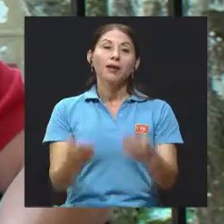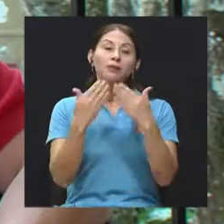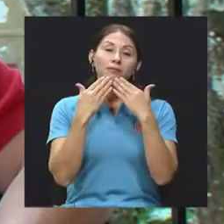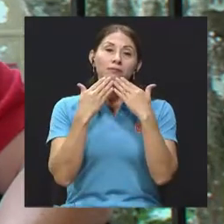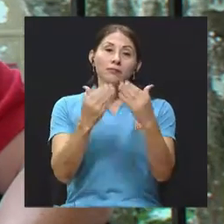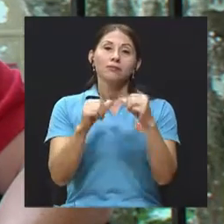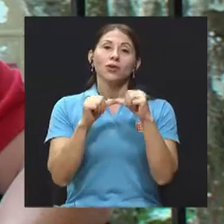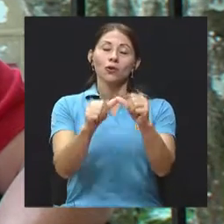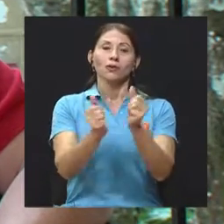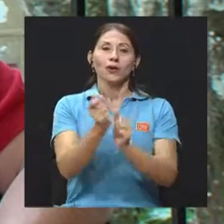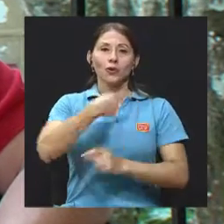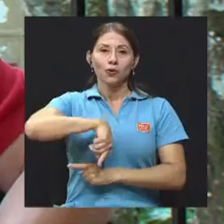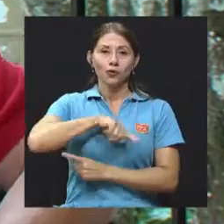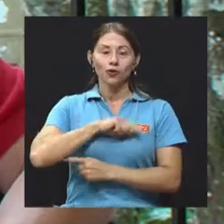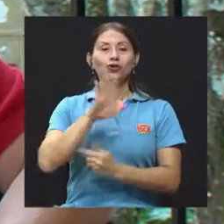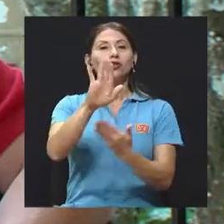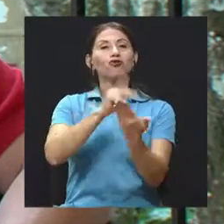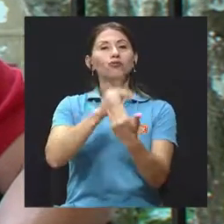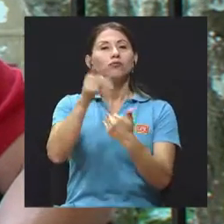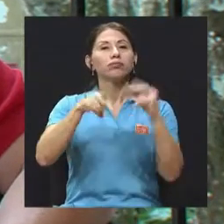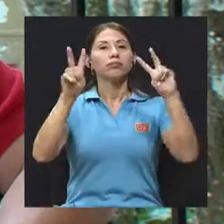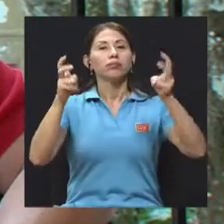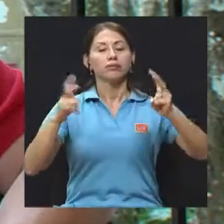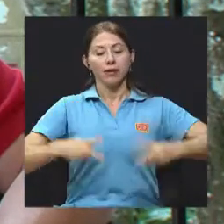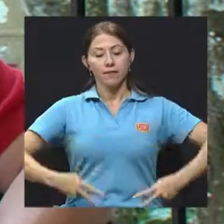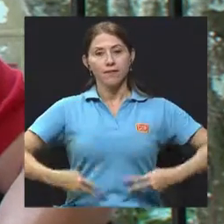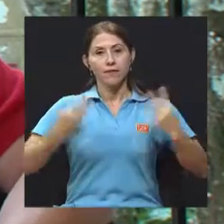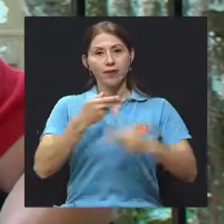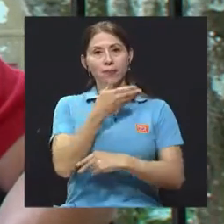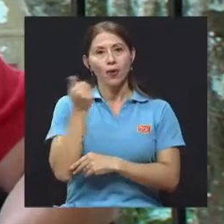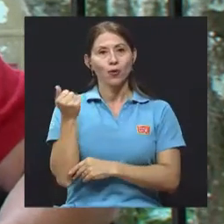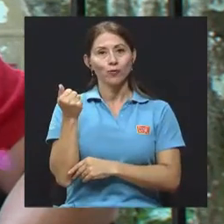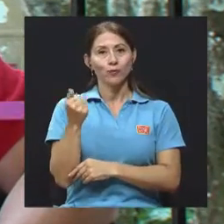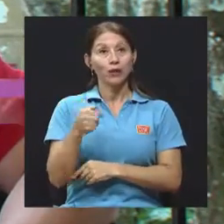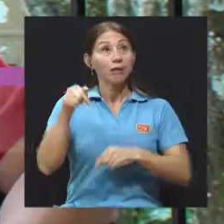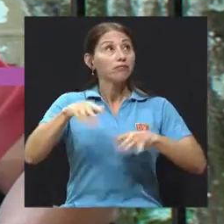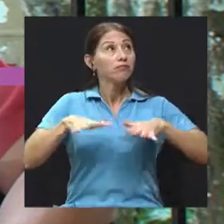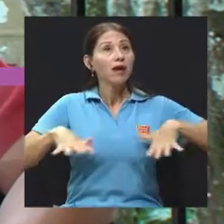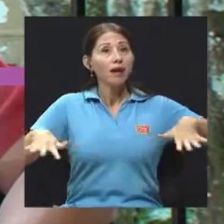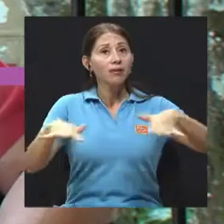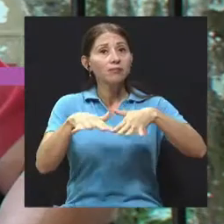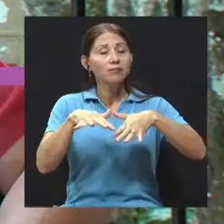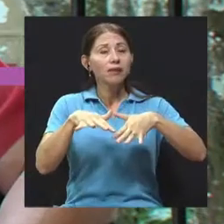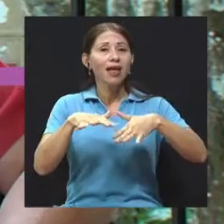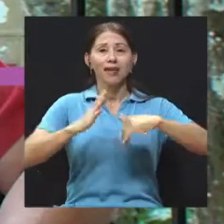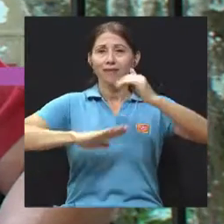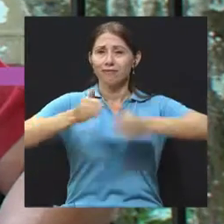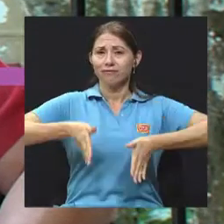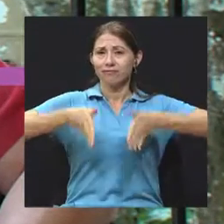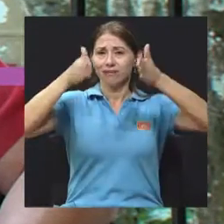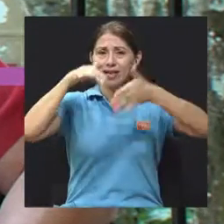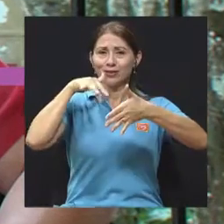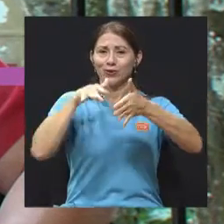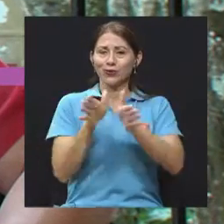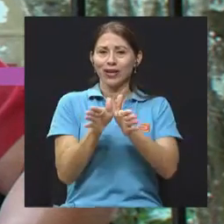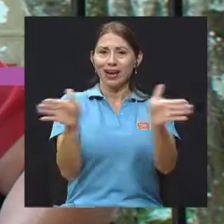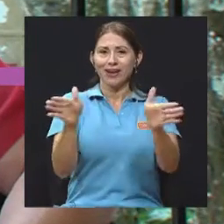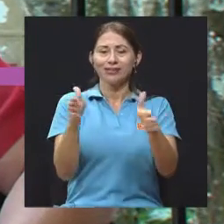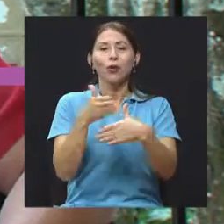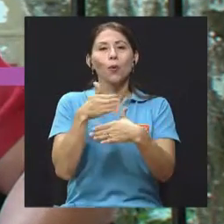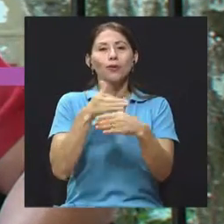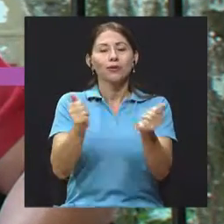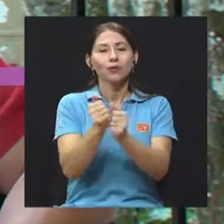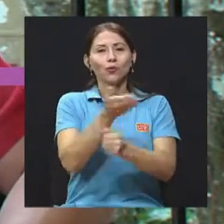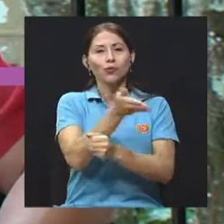Muchísimas gracias por continuar con nosotros en su telerevista Vivir Mejor. El día de hoy desde acá, desde la Escuela de Estudios Generales, compartiendo con ustedes